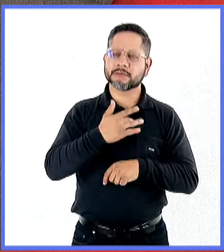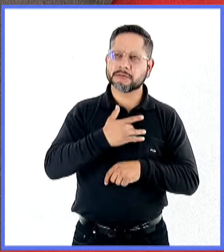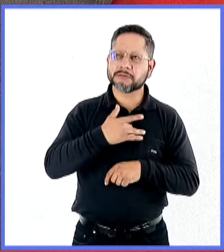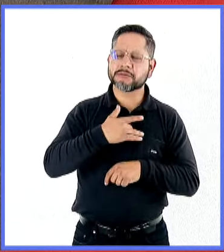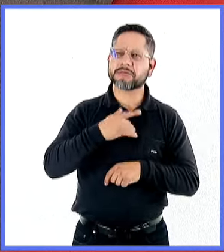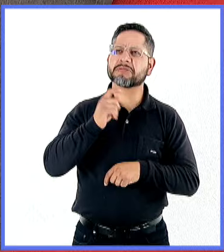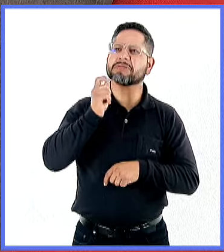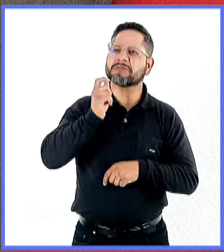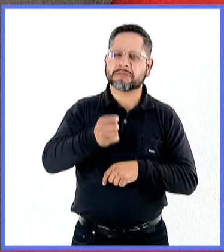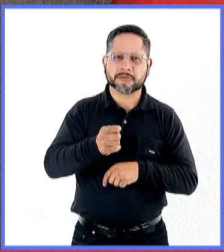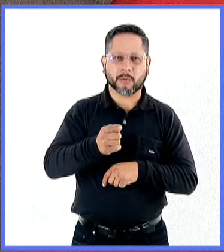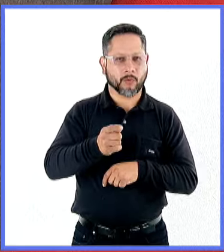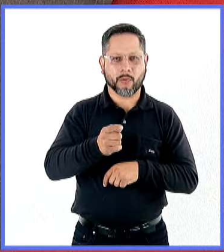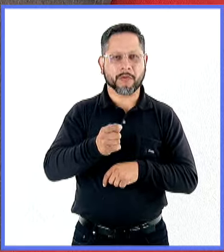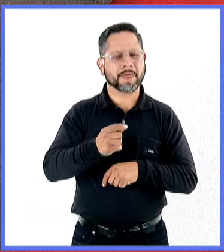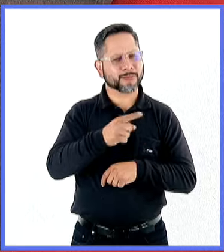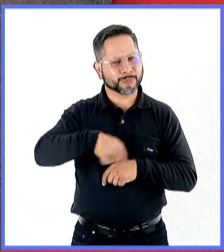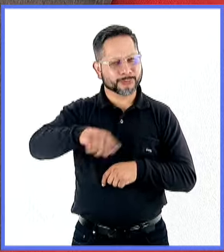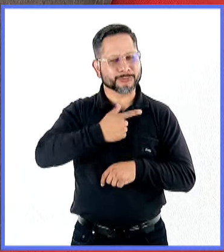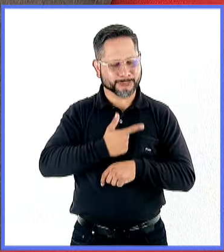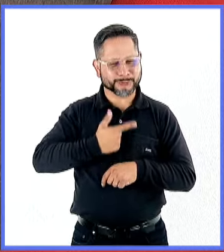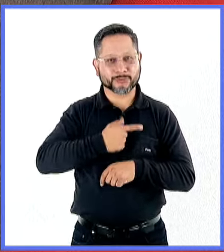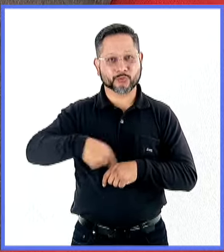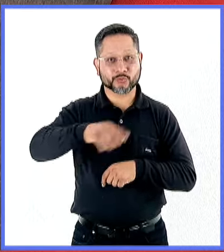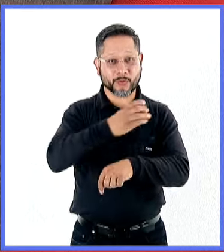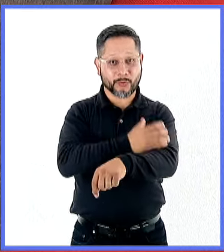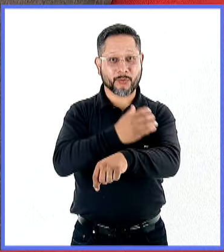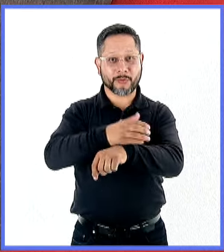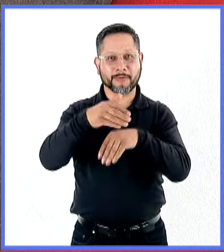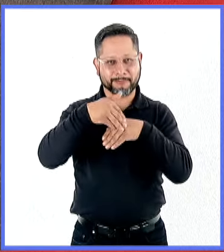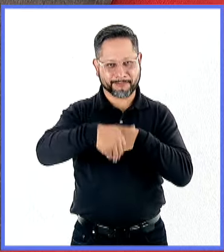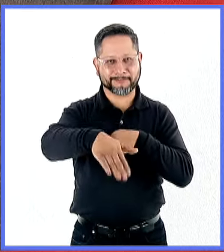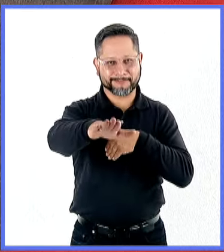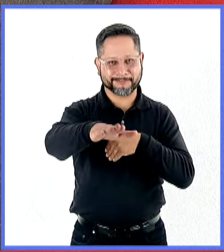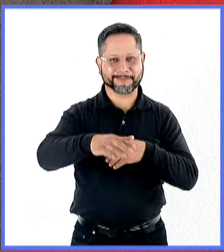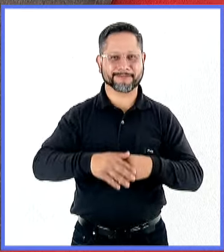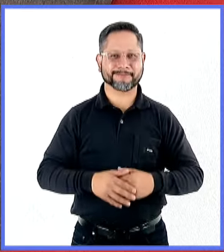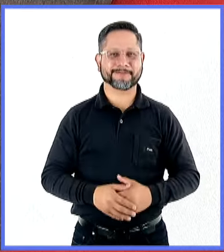también para el disfrute y para el diálogo. Acompáñenos durante los próximos minutos.